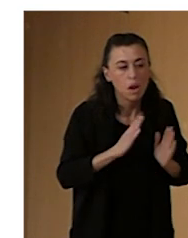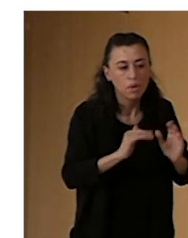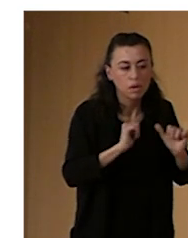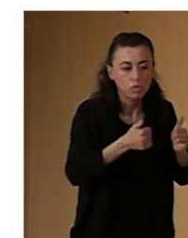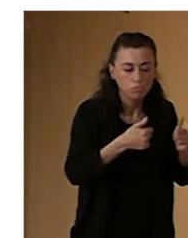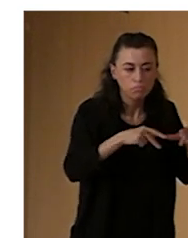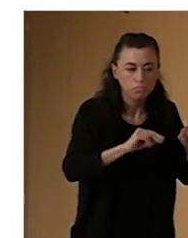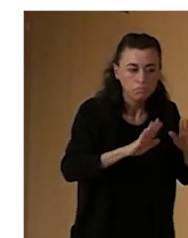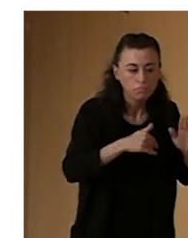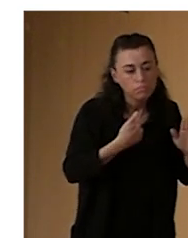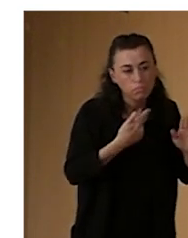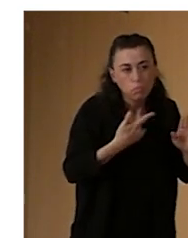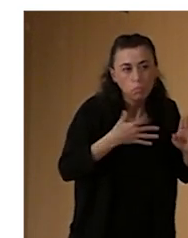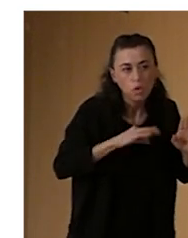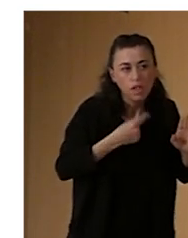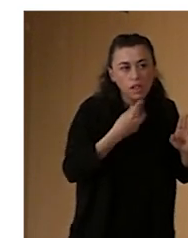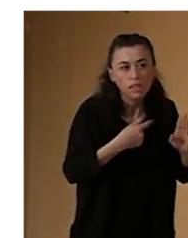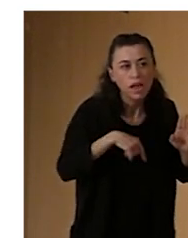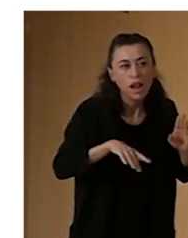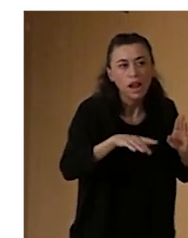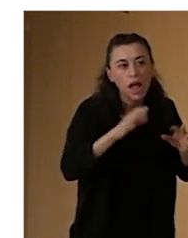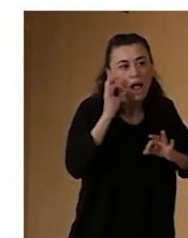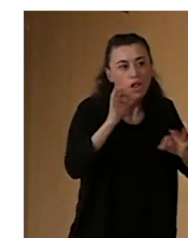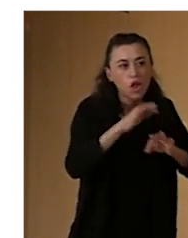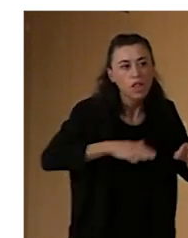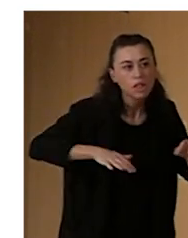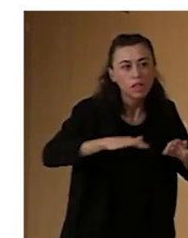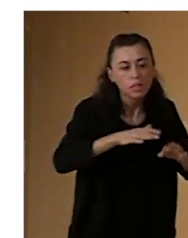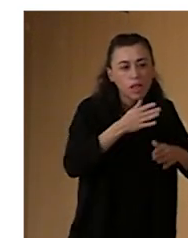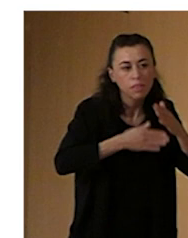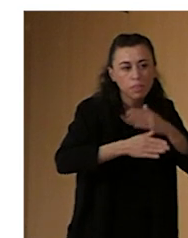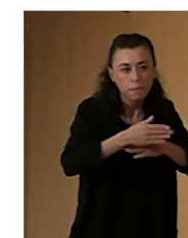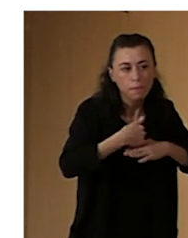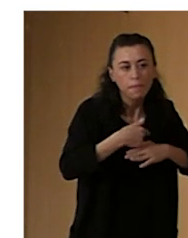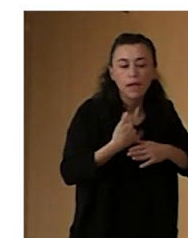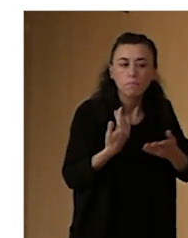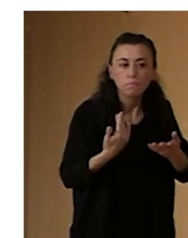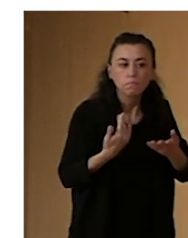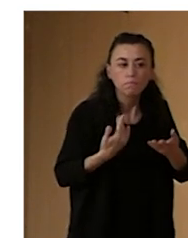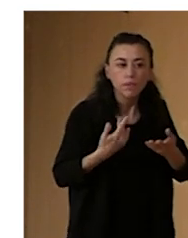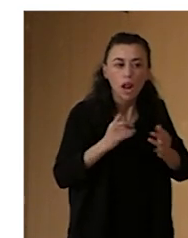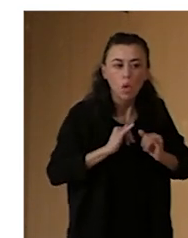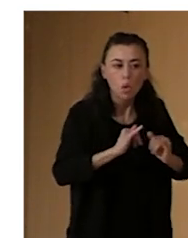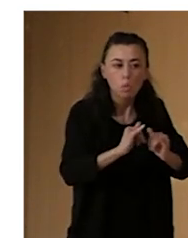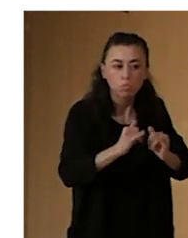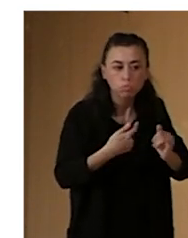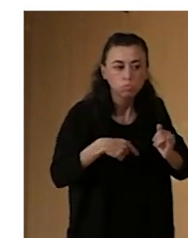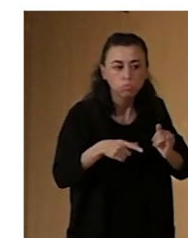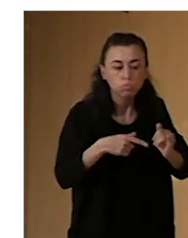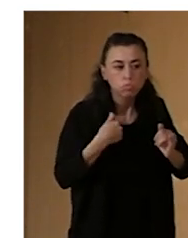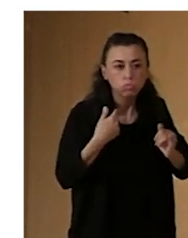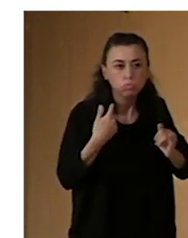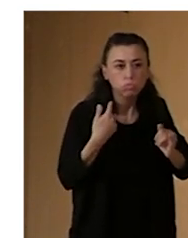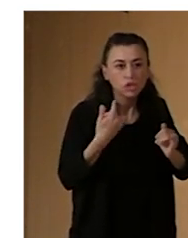podemos decir que Teatro Accesible acompañamos a los espacios culturales escénicos en su desarrollo de esos planes que le habéis